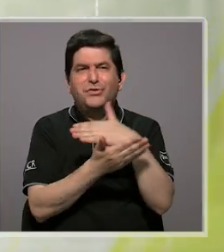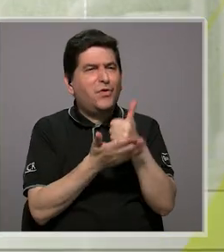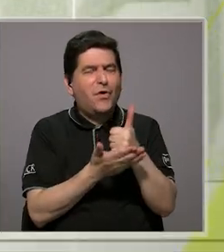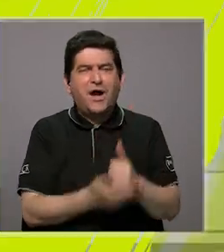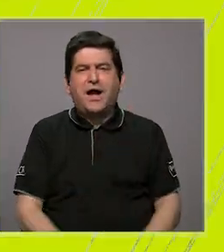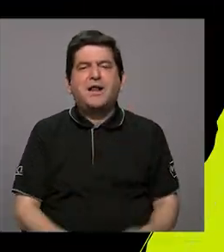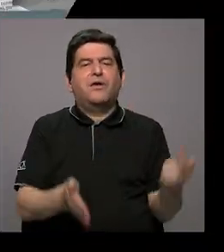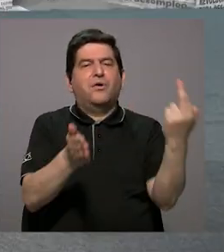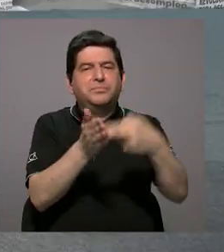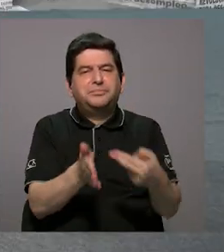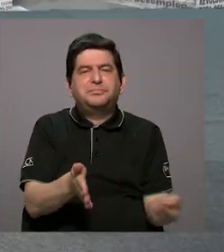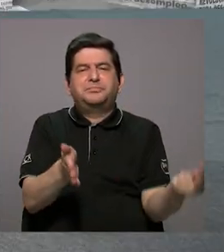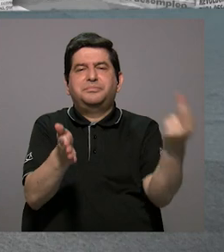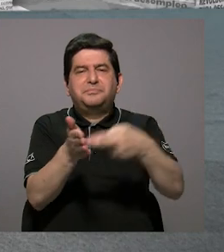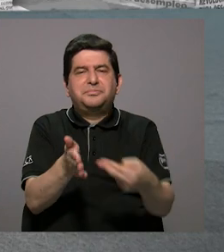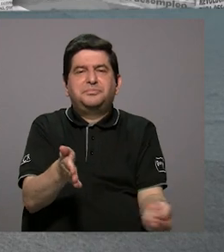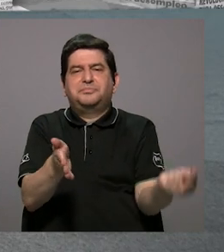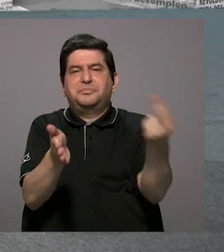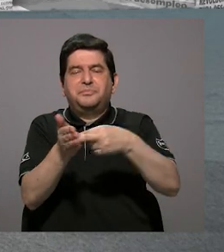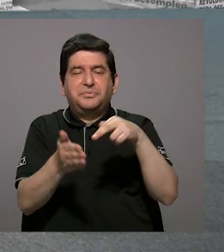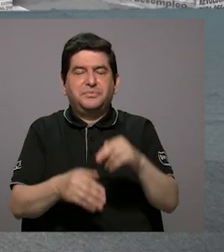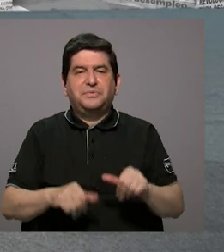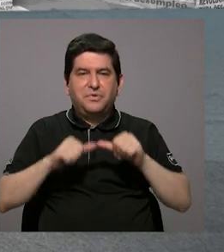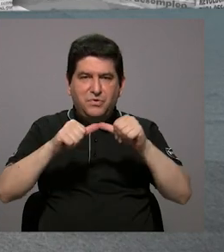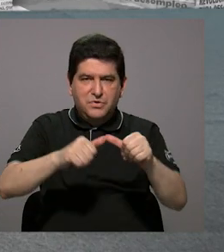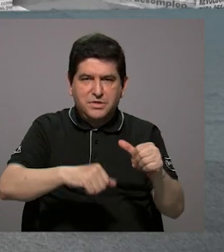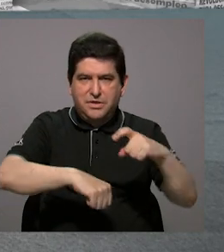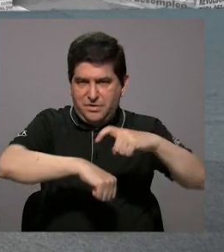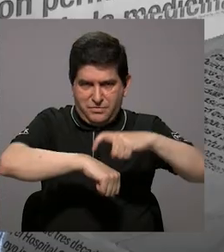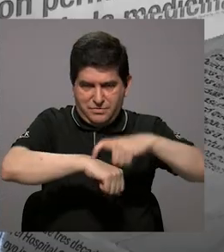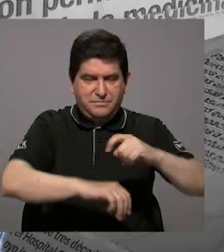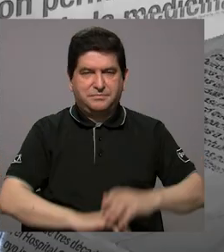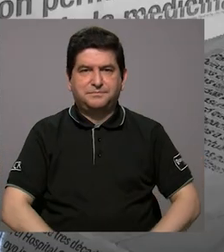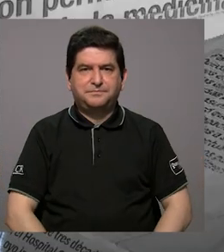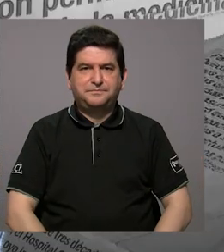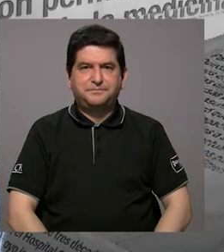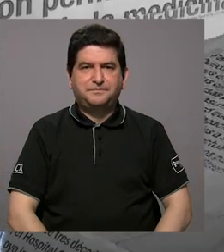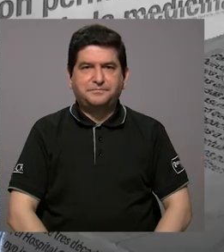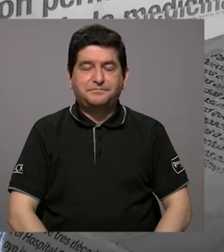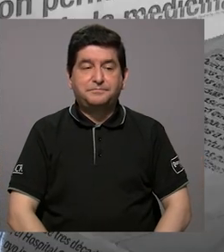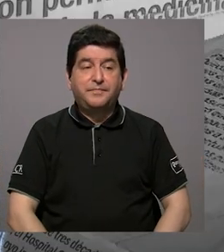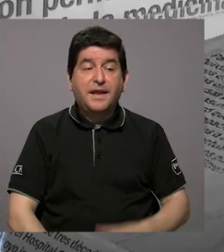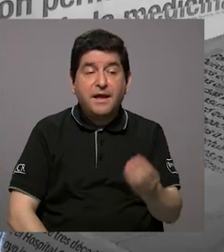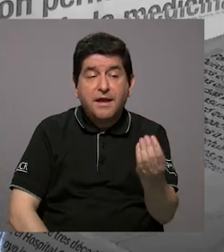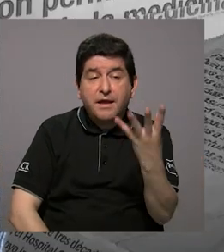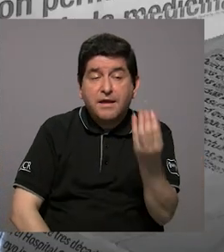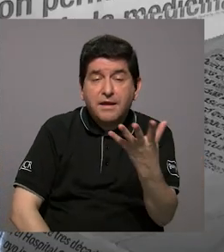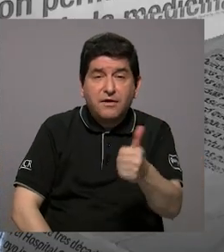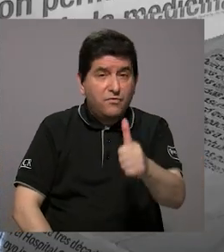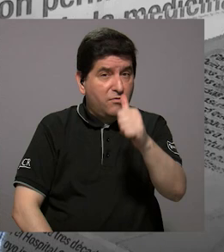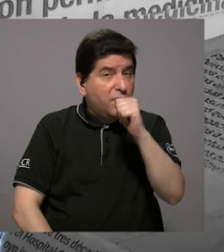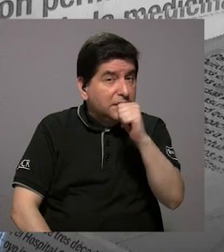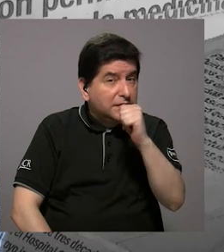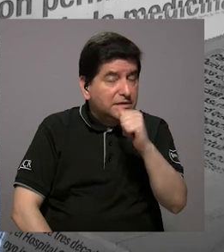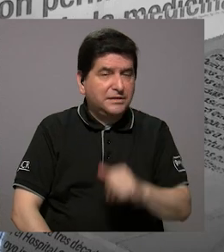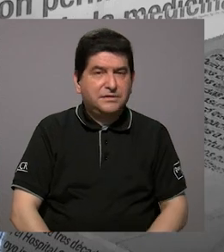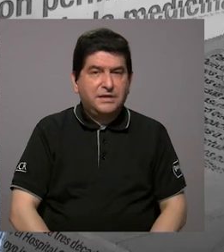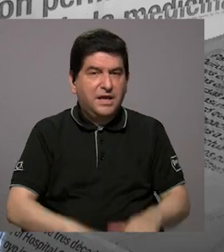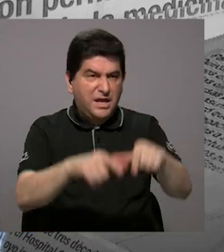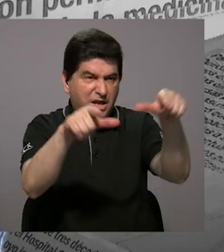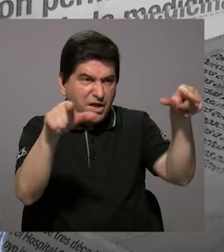se reiteró en el tiempo durante esos días. En cuanto a las nacientes o